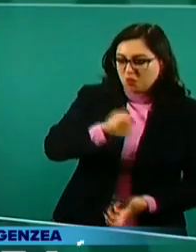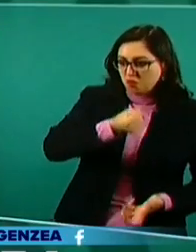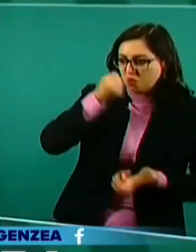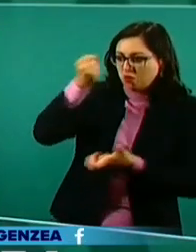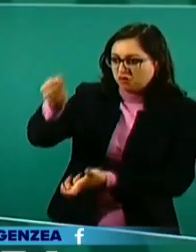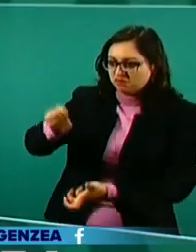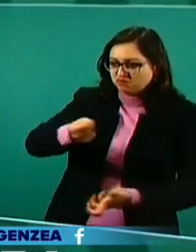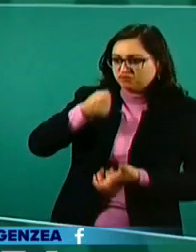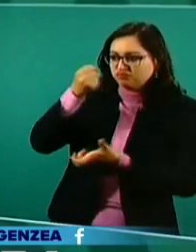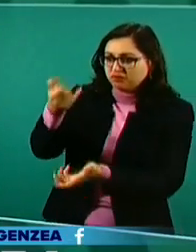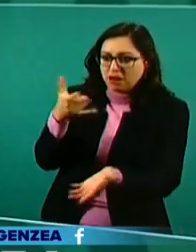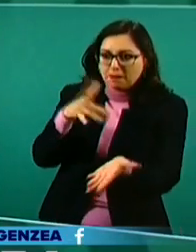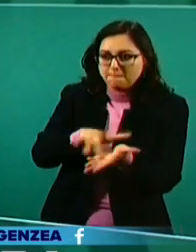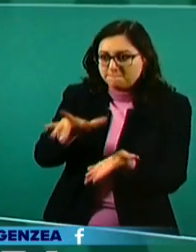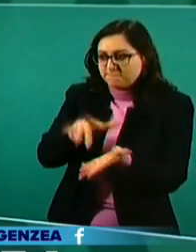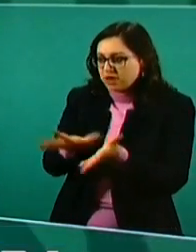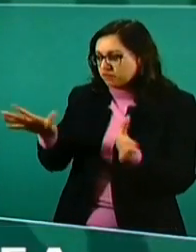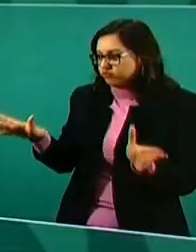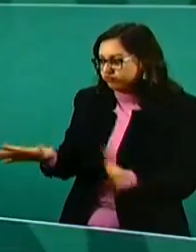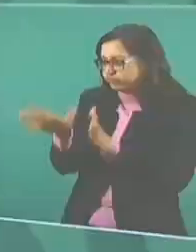desacuerdo en la adquisición de gas natural.